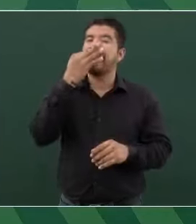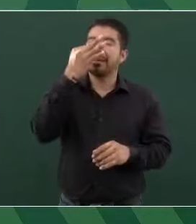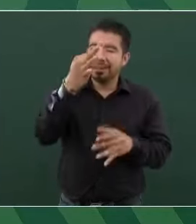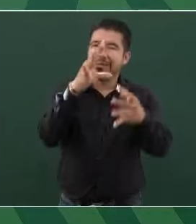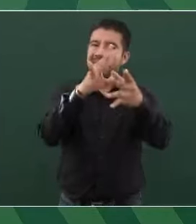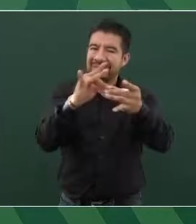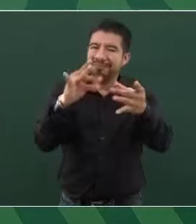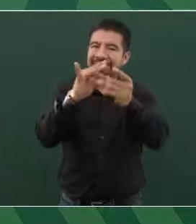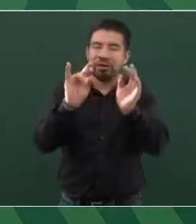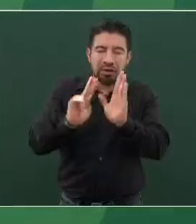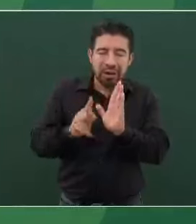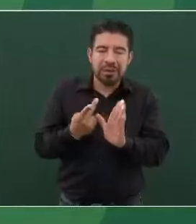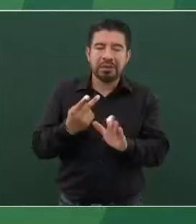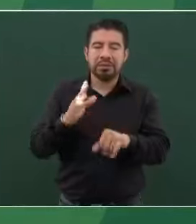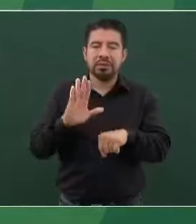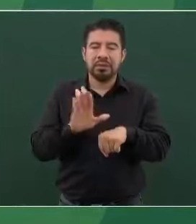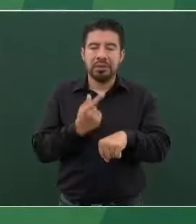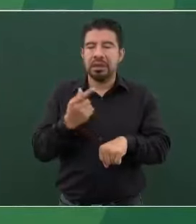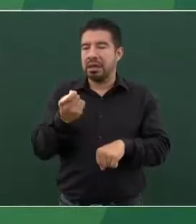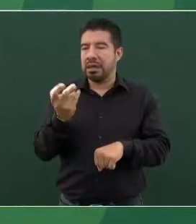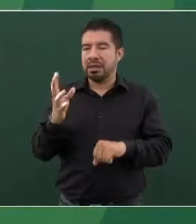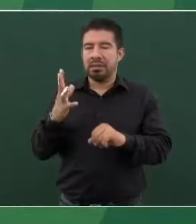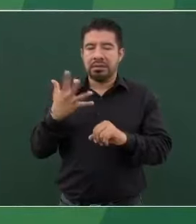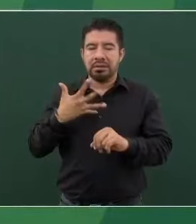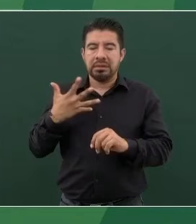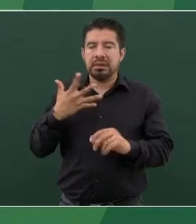campañas.